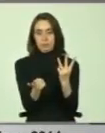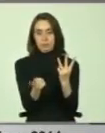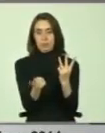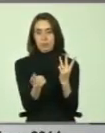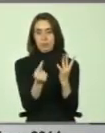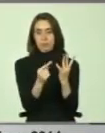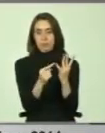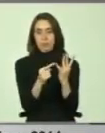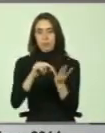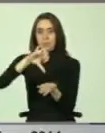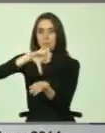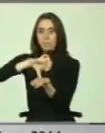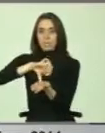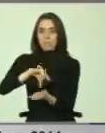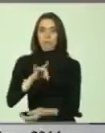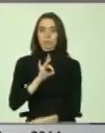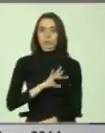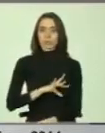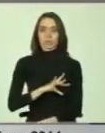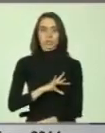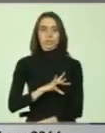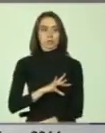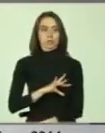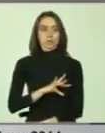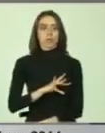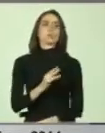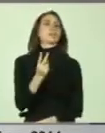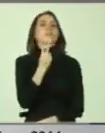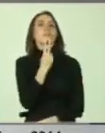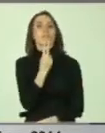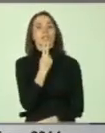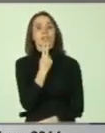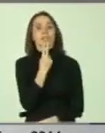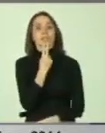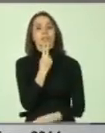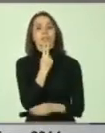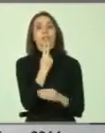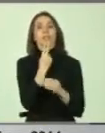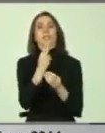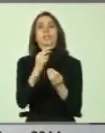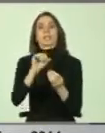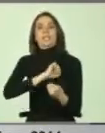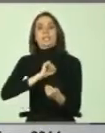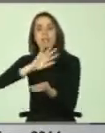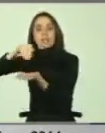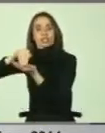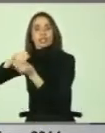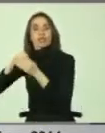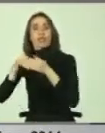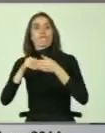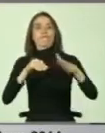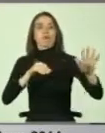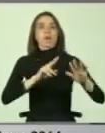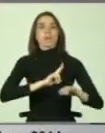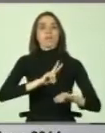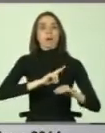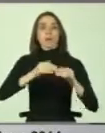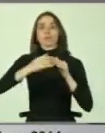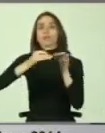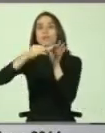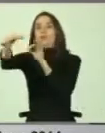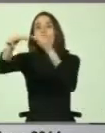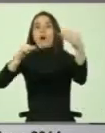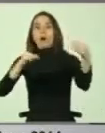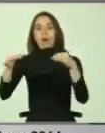y en un país como el nuestro, vivían fuera de lo que es la zona central, fuera de Santiago, fuera de Valparaíso. O sea, imagínense como